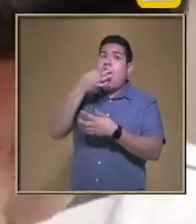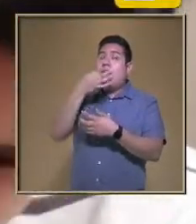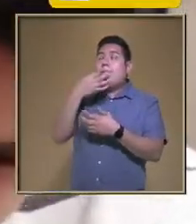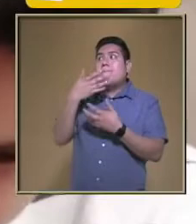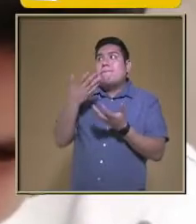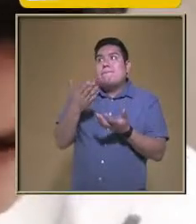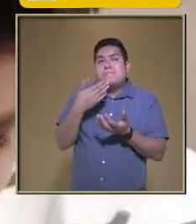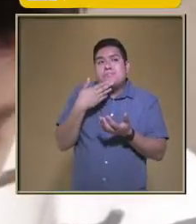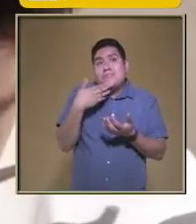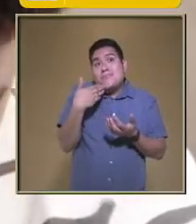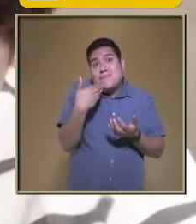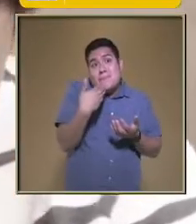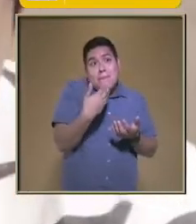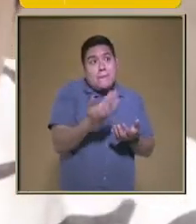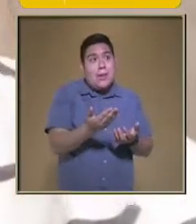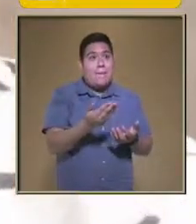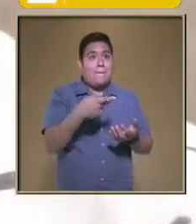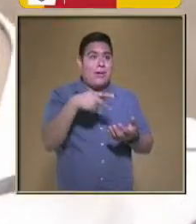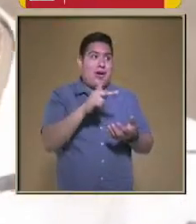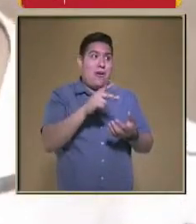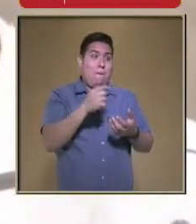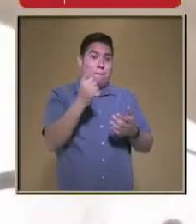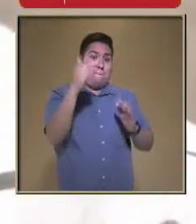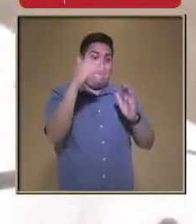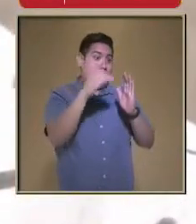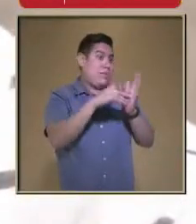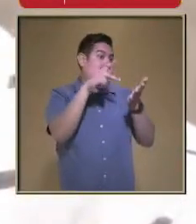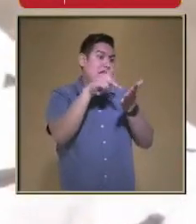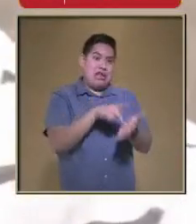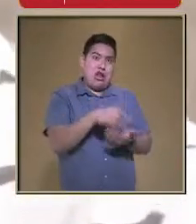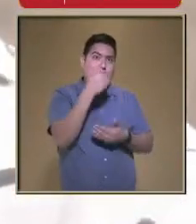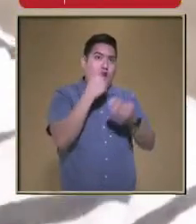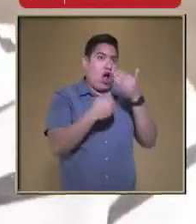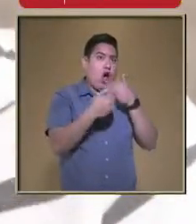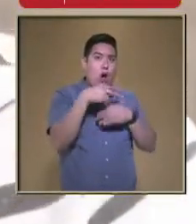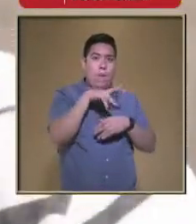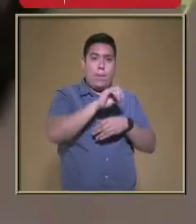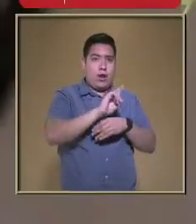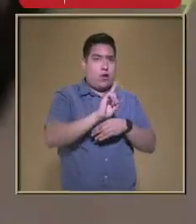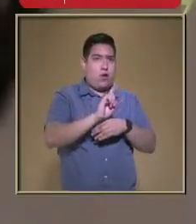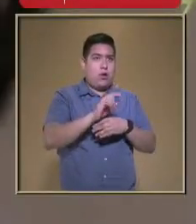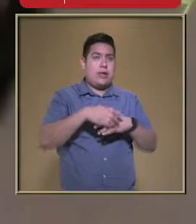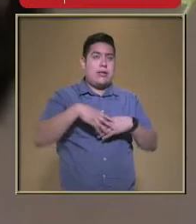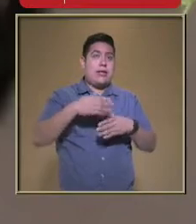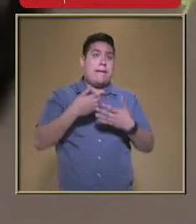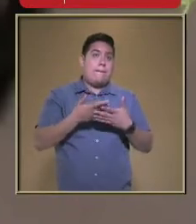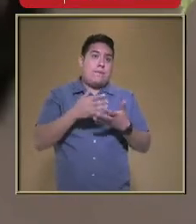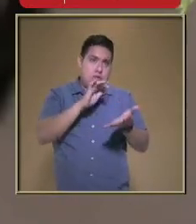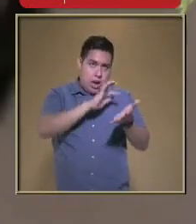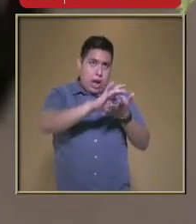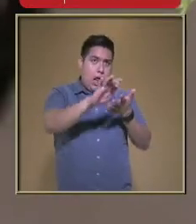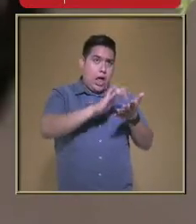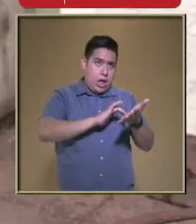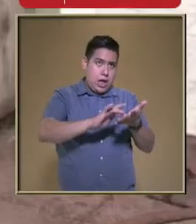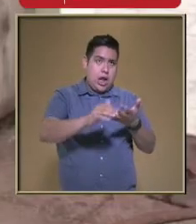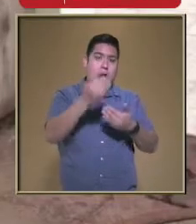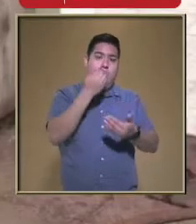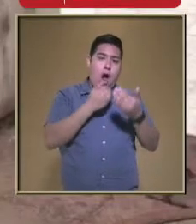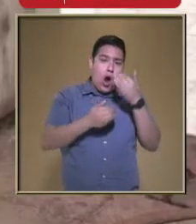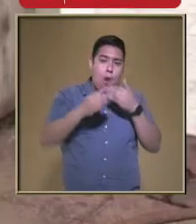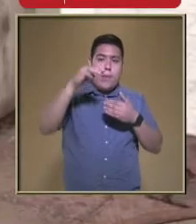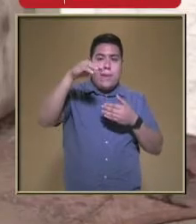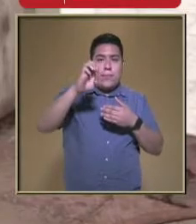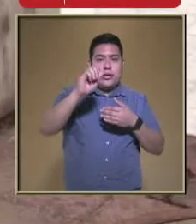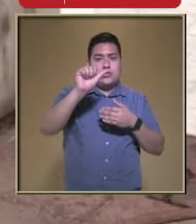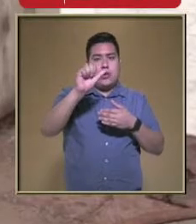Bueno Pero yo no me comería Mil kilos Y menos después De haber leído Lo que leí En la dieta Mesoamericana Ese es un buen punto Y ya se me ocurrió